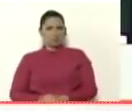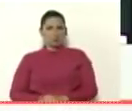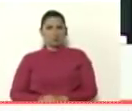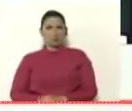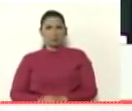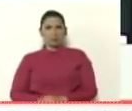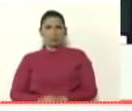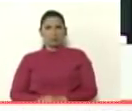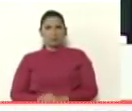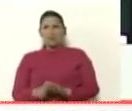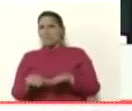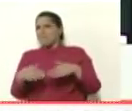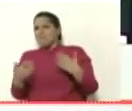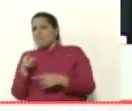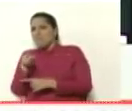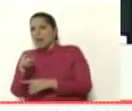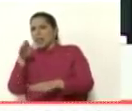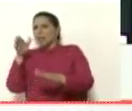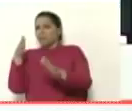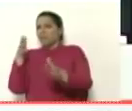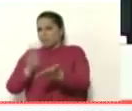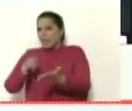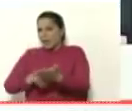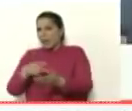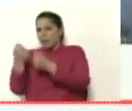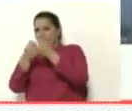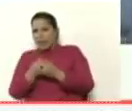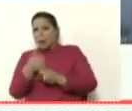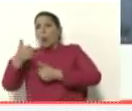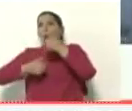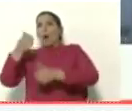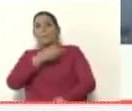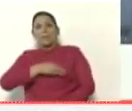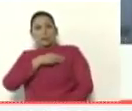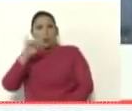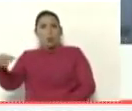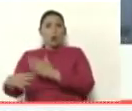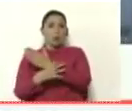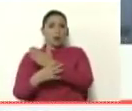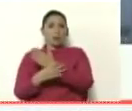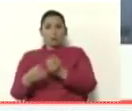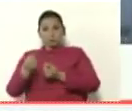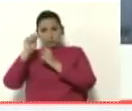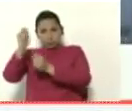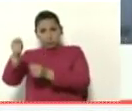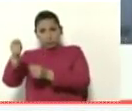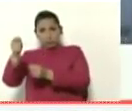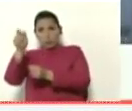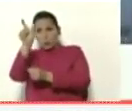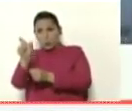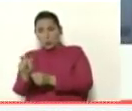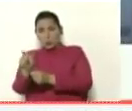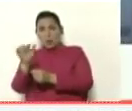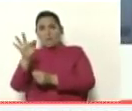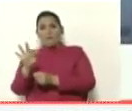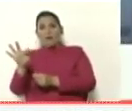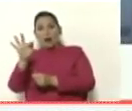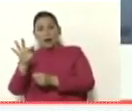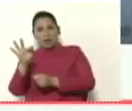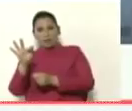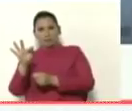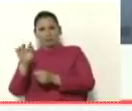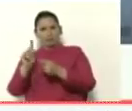para qué era ese dinero cuál era la misión que Juan Guaidó le había encomendado al señor Freddy superlano